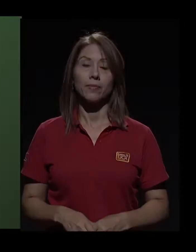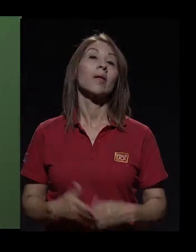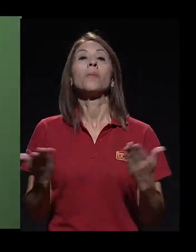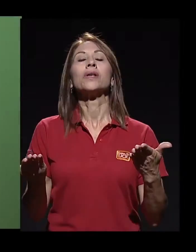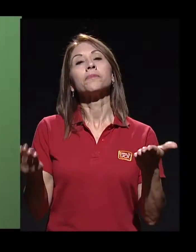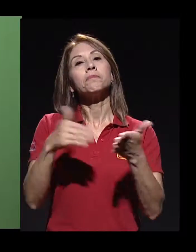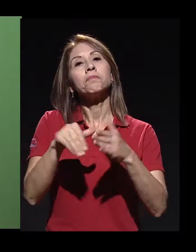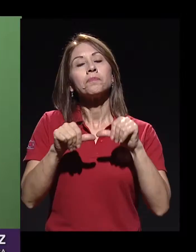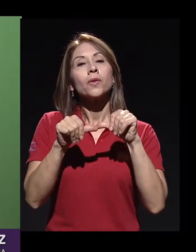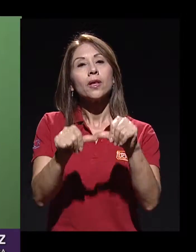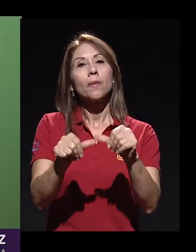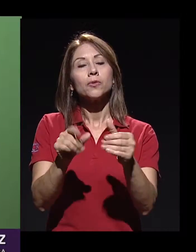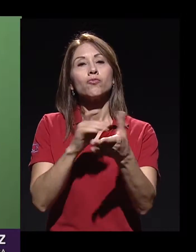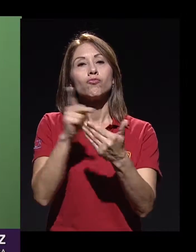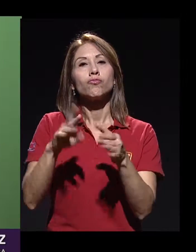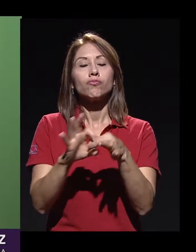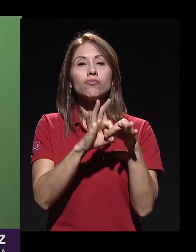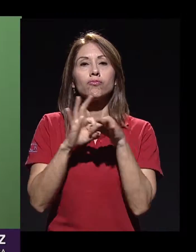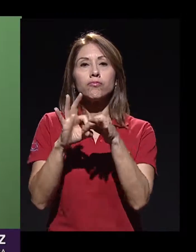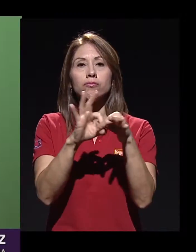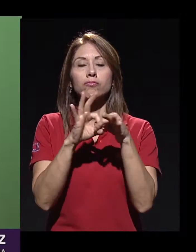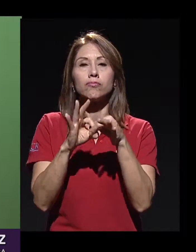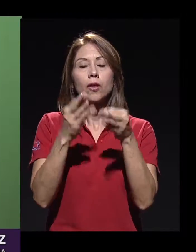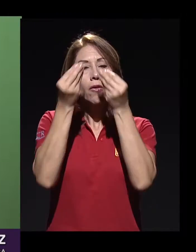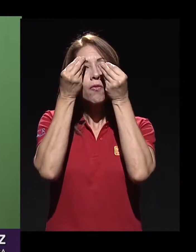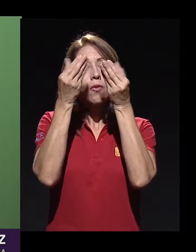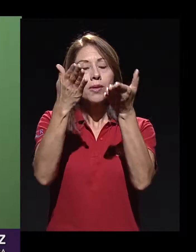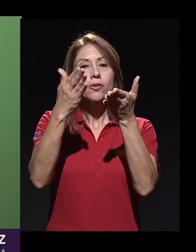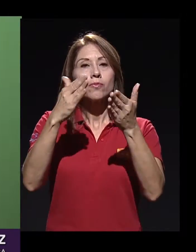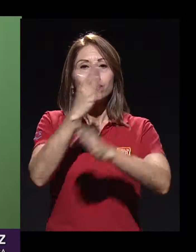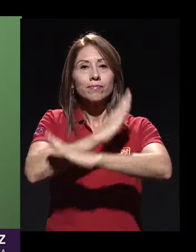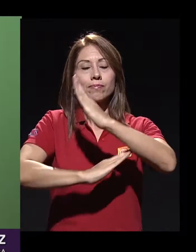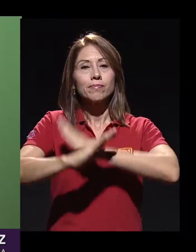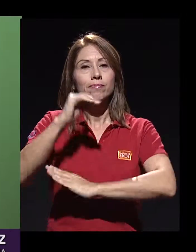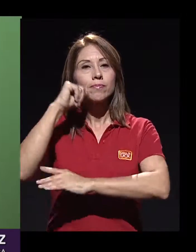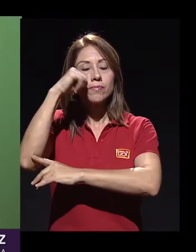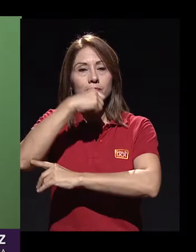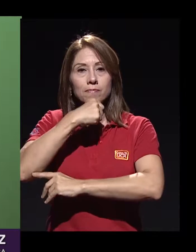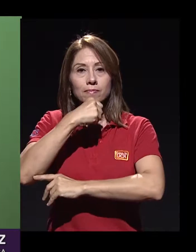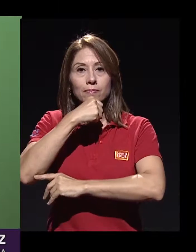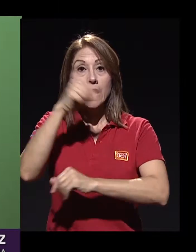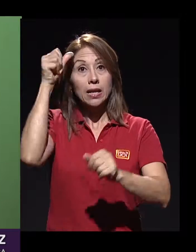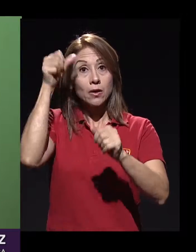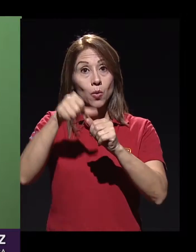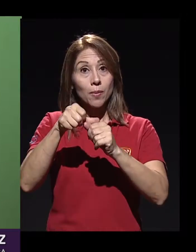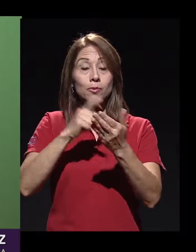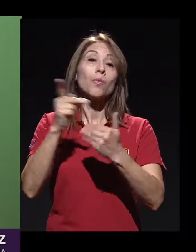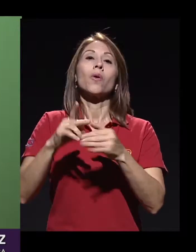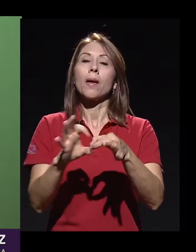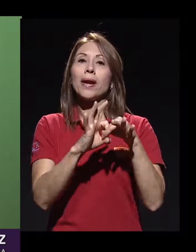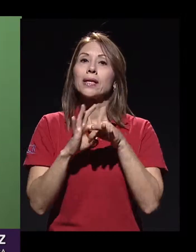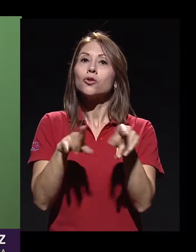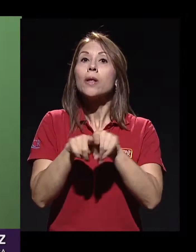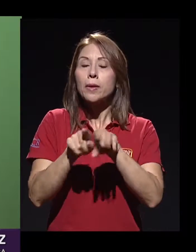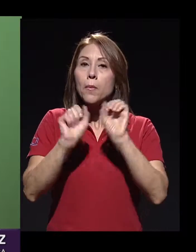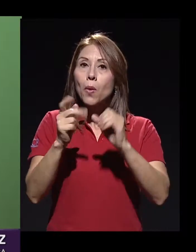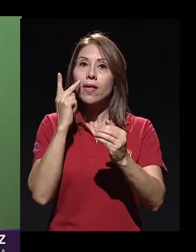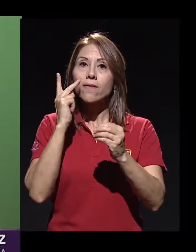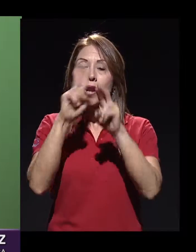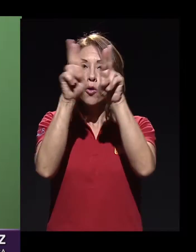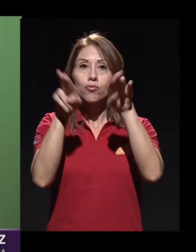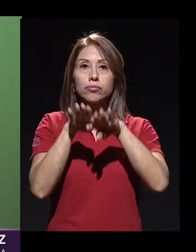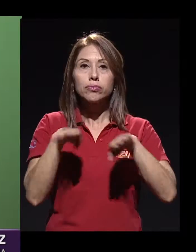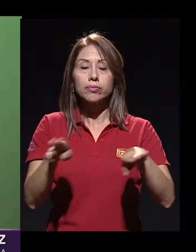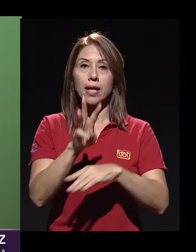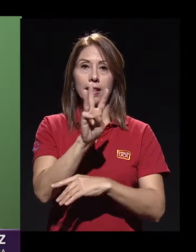Estamos de vuelta en Nexus con más información sobre discapacidad de adulto mayor y le recordamos que Nexus también tiene la opción de verlo en